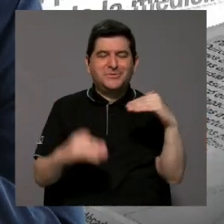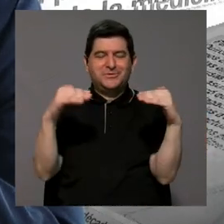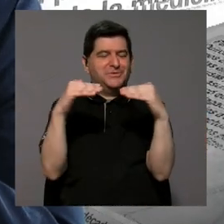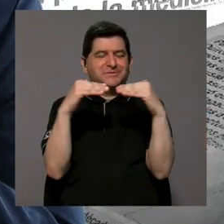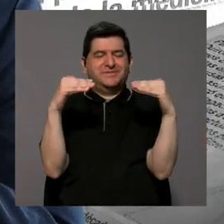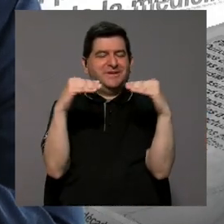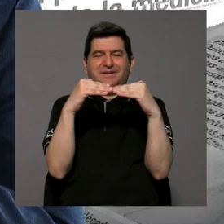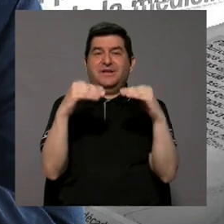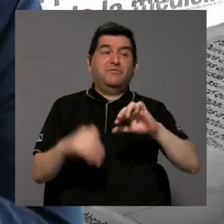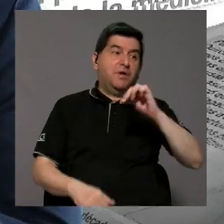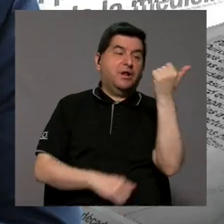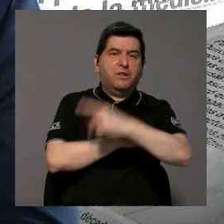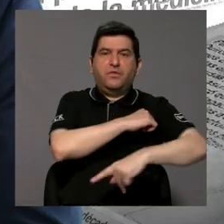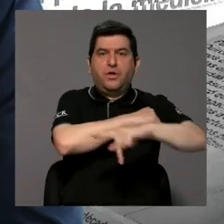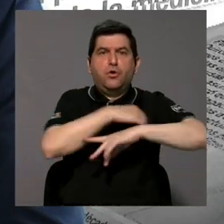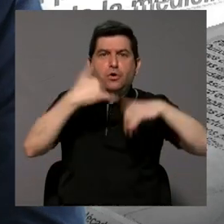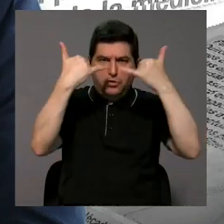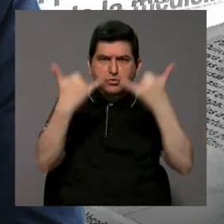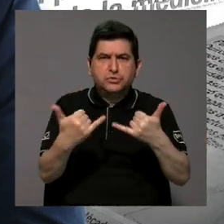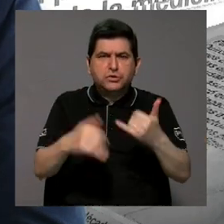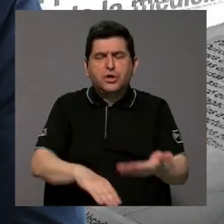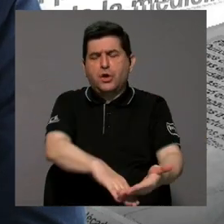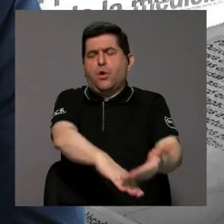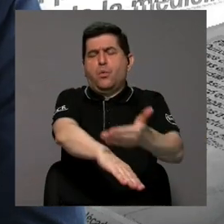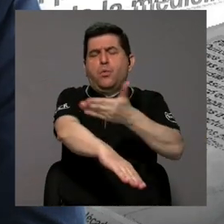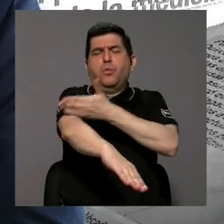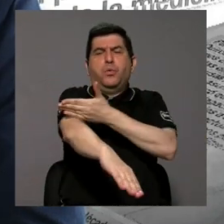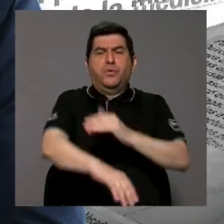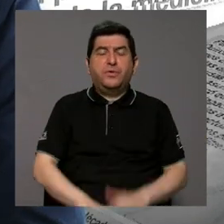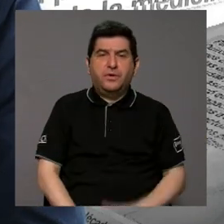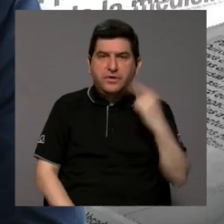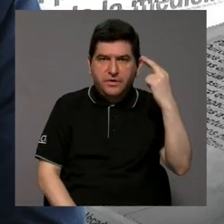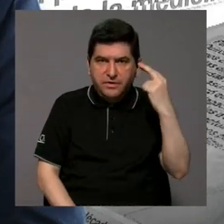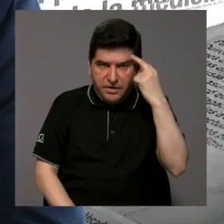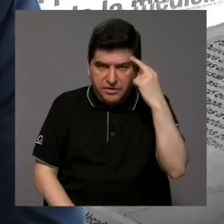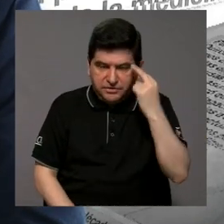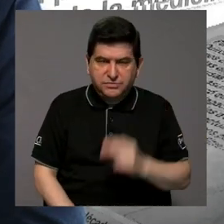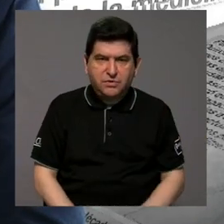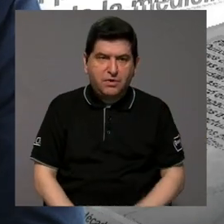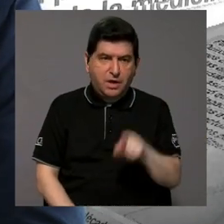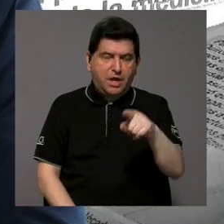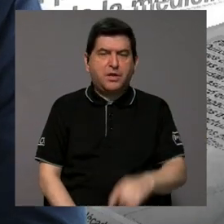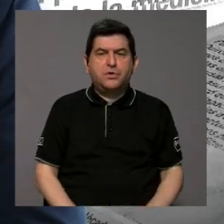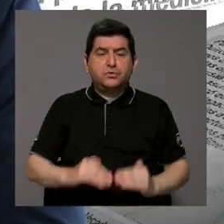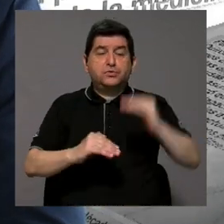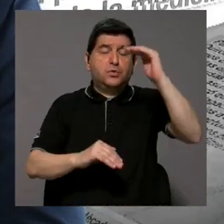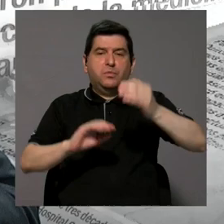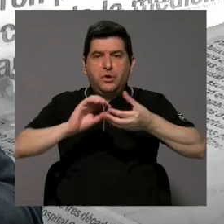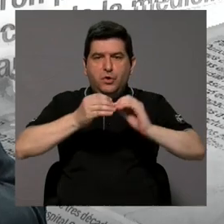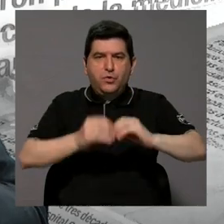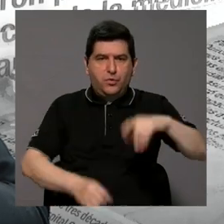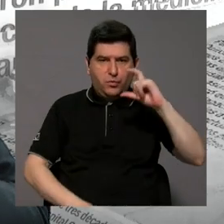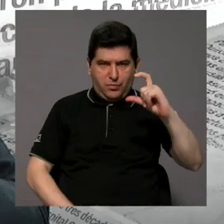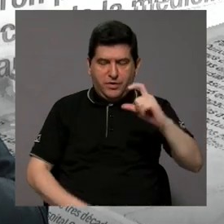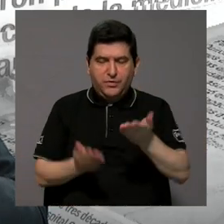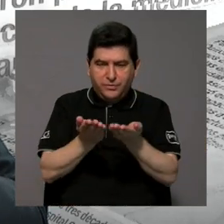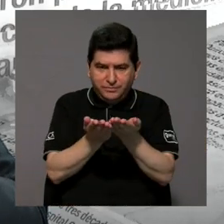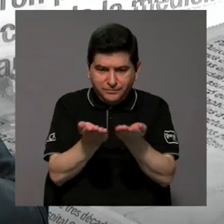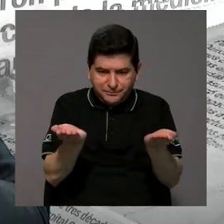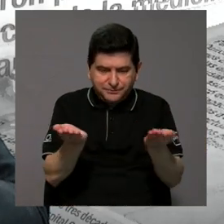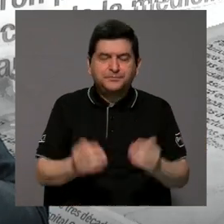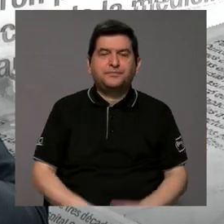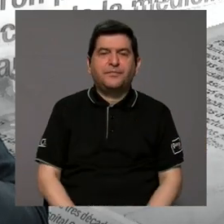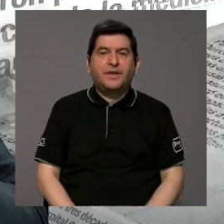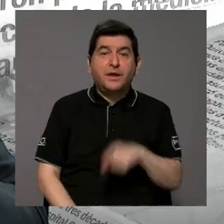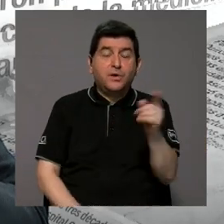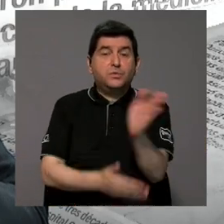o a la escala de otros países que ya nos llevan mucha ventaja, precisamente porque tienen mayor volumen de baterías. Este, precisamente usted